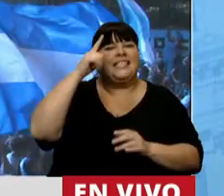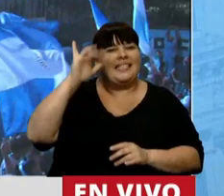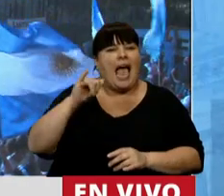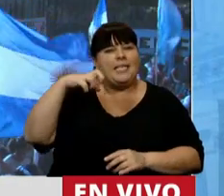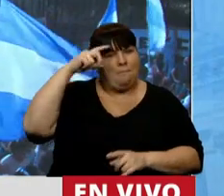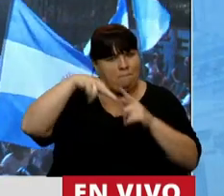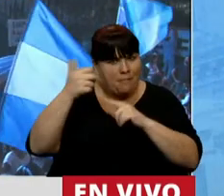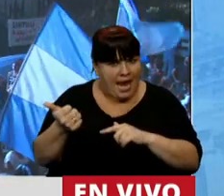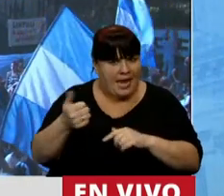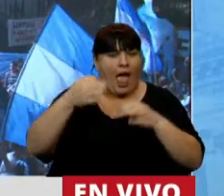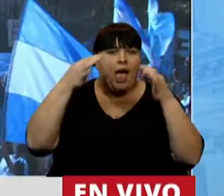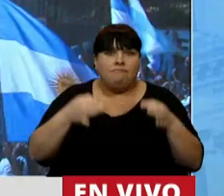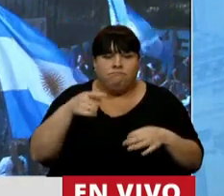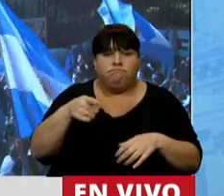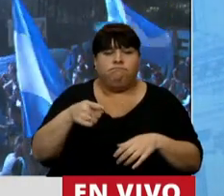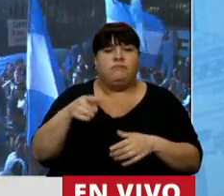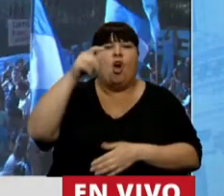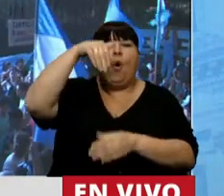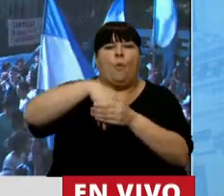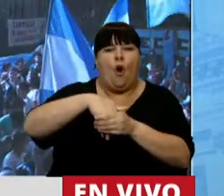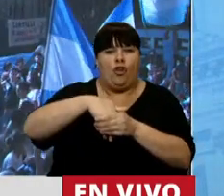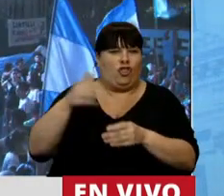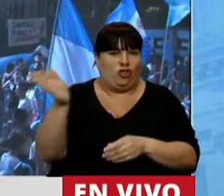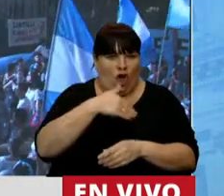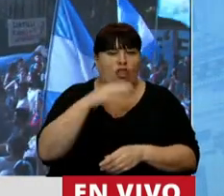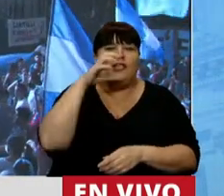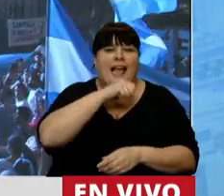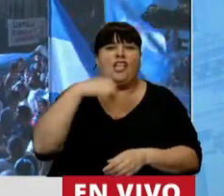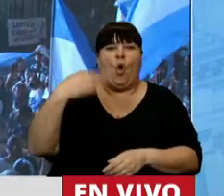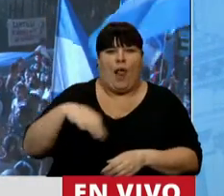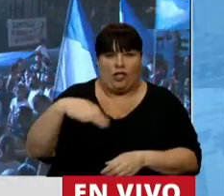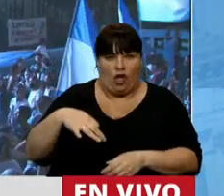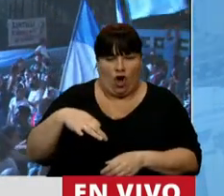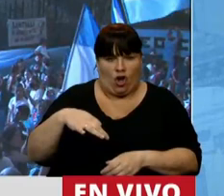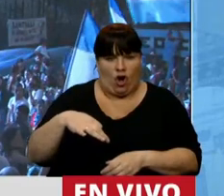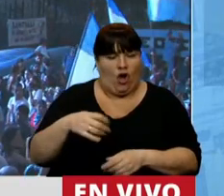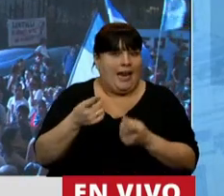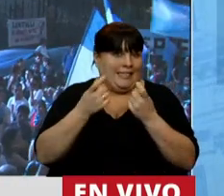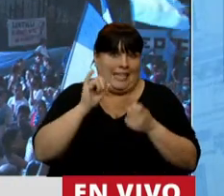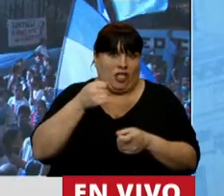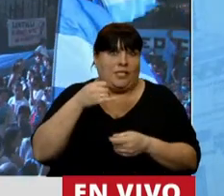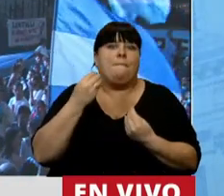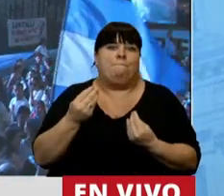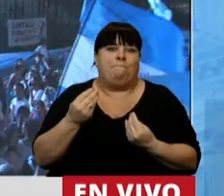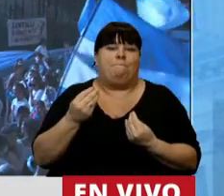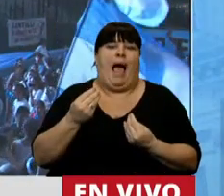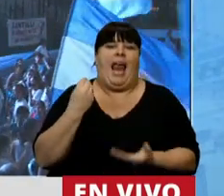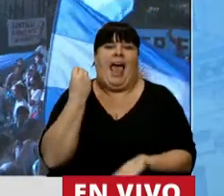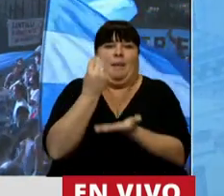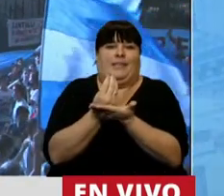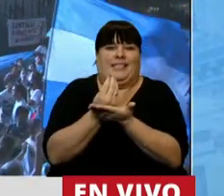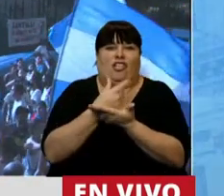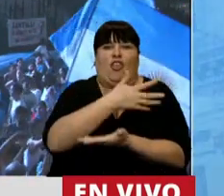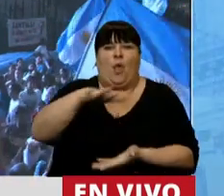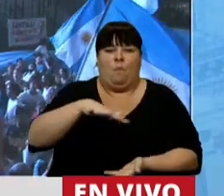consagrando entonces el sufragio universal, secreto y obligatorio, necesario para que haya una representación